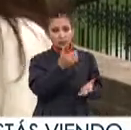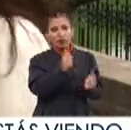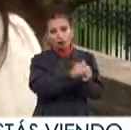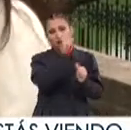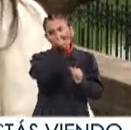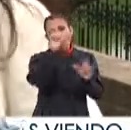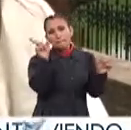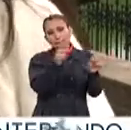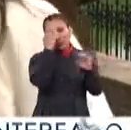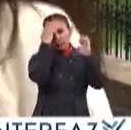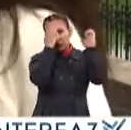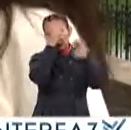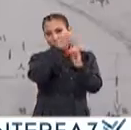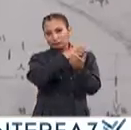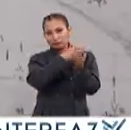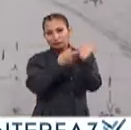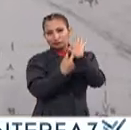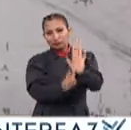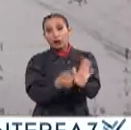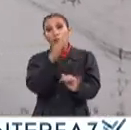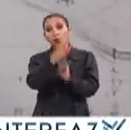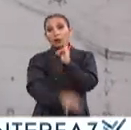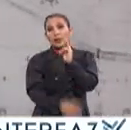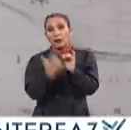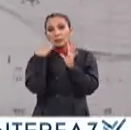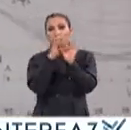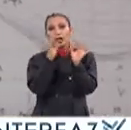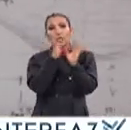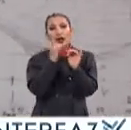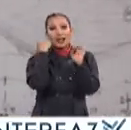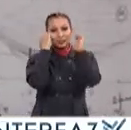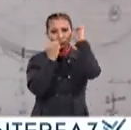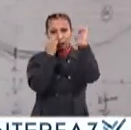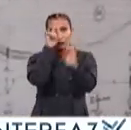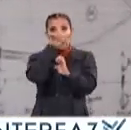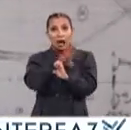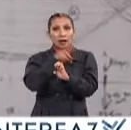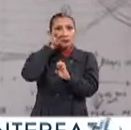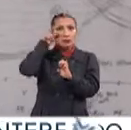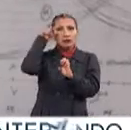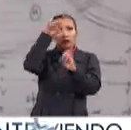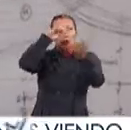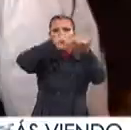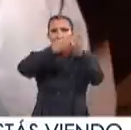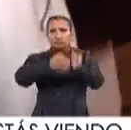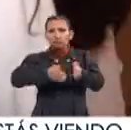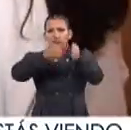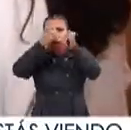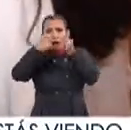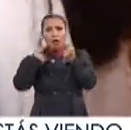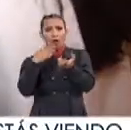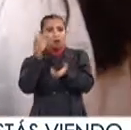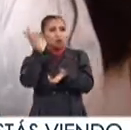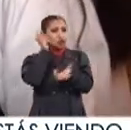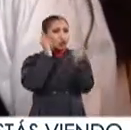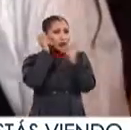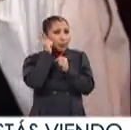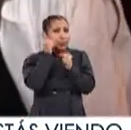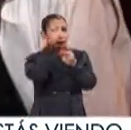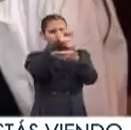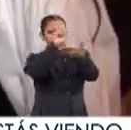Con una pequeña exploración gráfica Finalmente se explicó Que en la exposición Hay una mirada arquitectónica Piezas de sonido